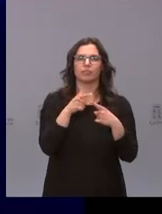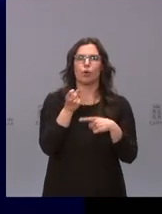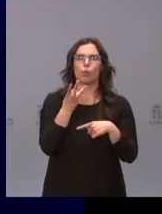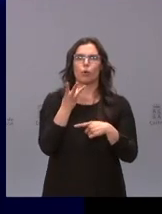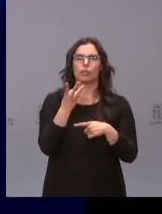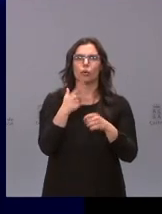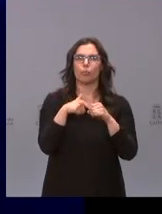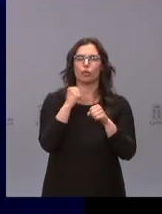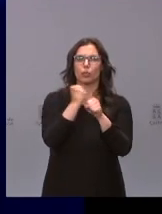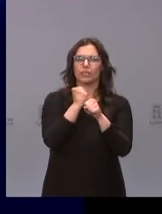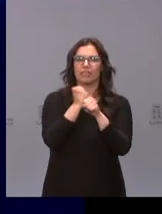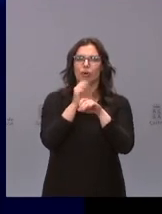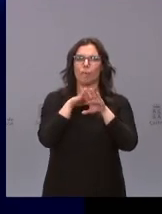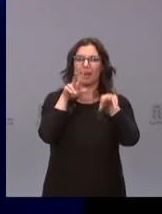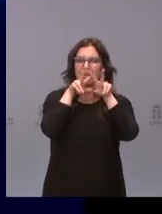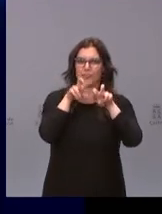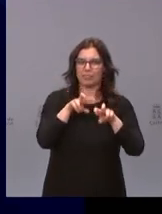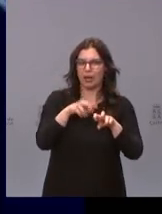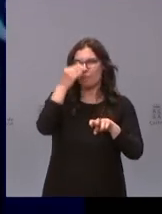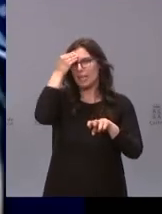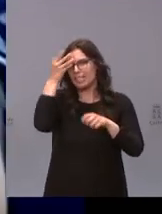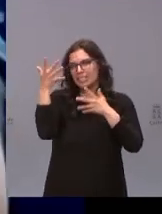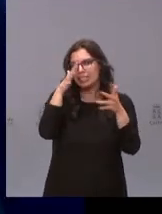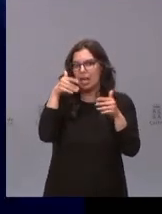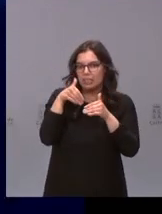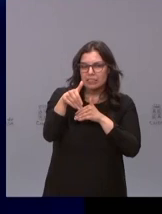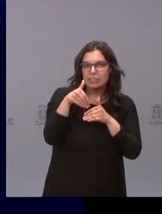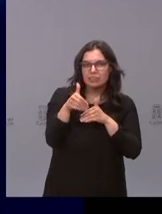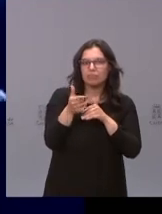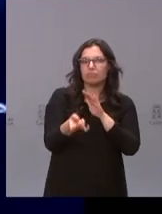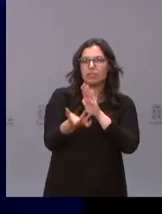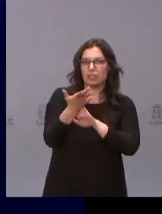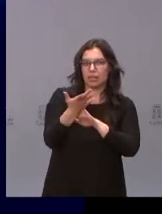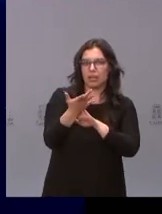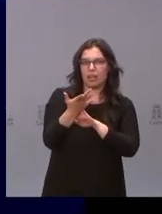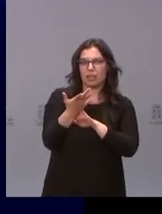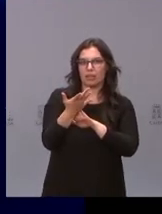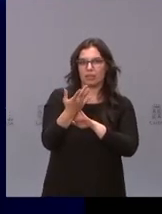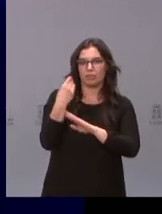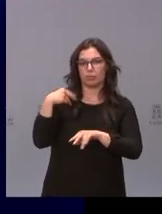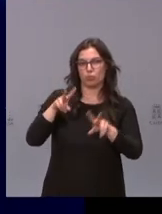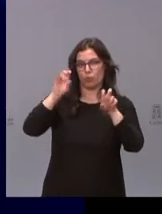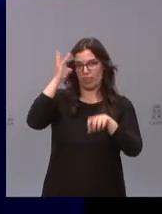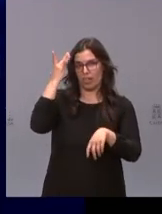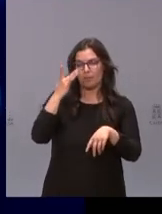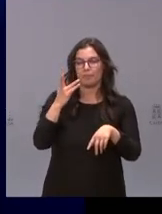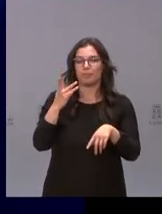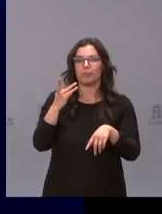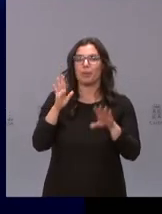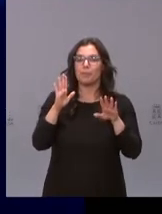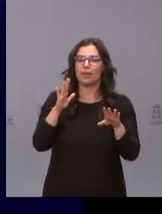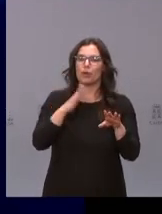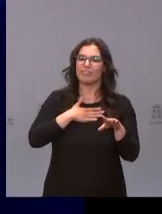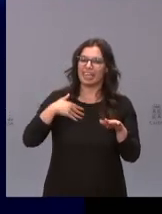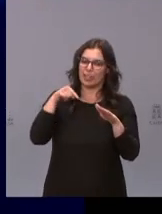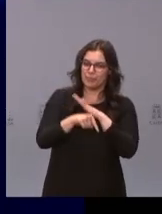de trabajo para investigadores se prevé crear con esta nueva iniciativa pero quería ir